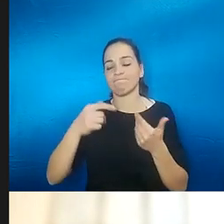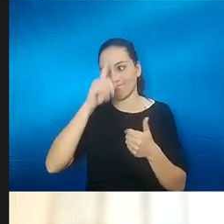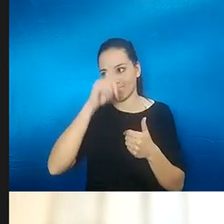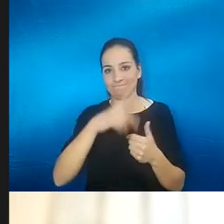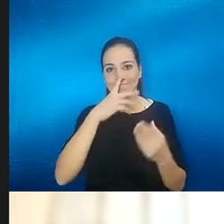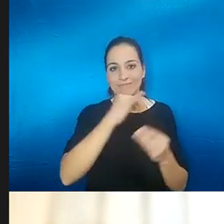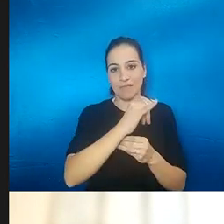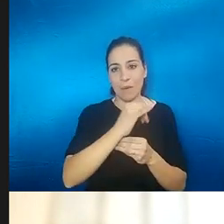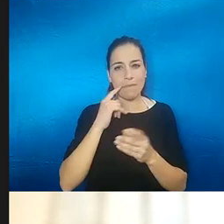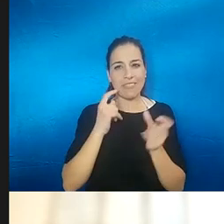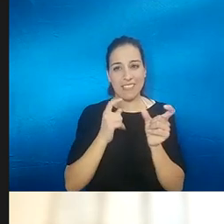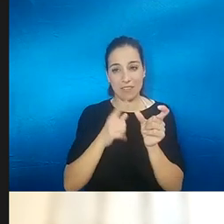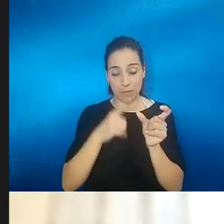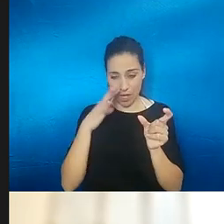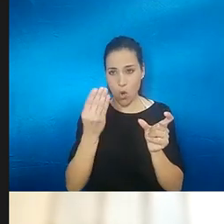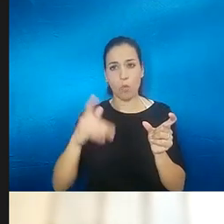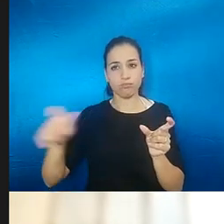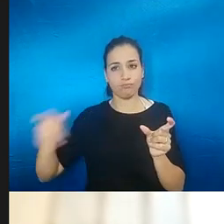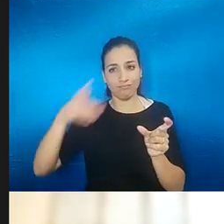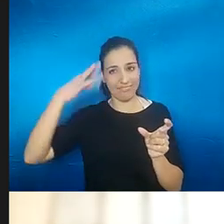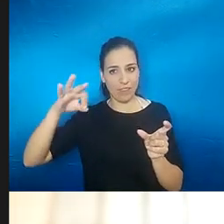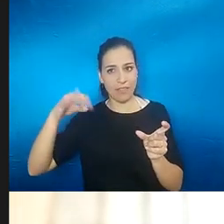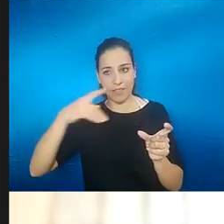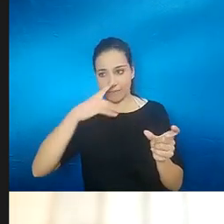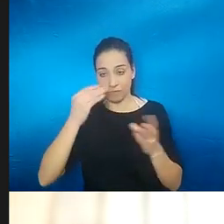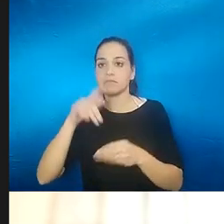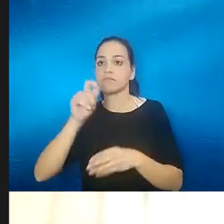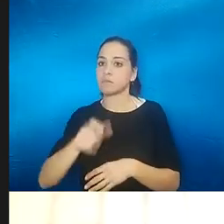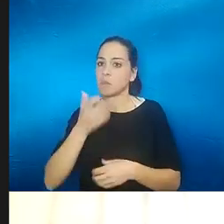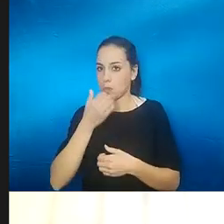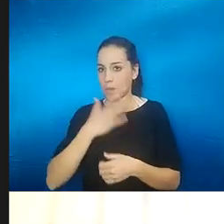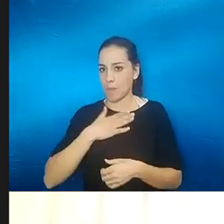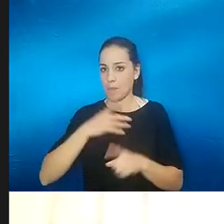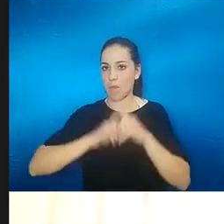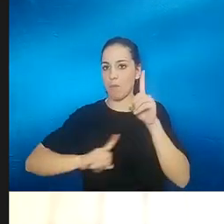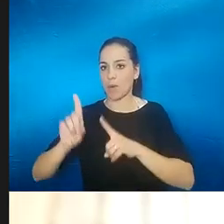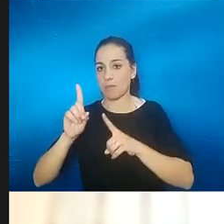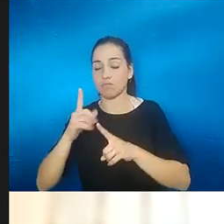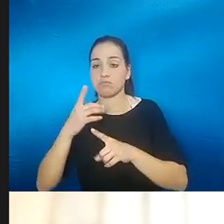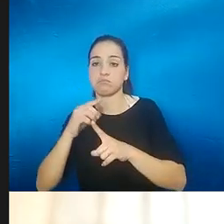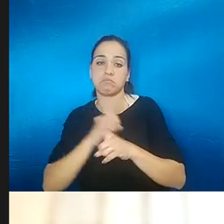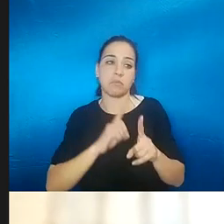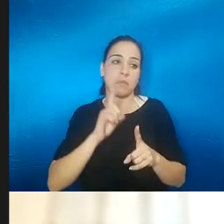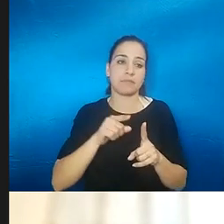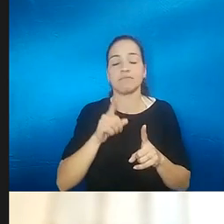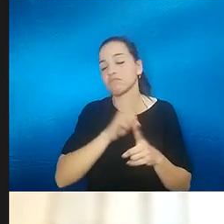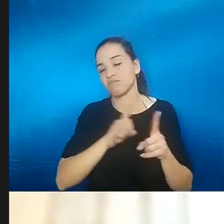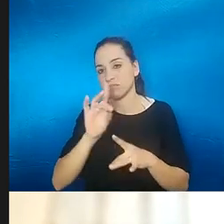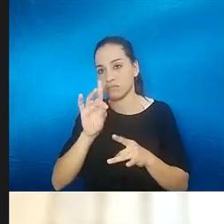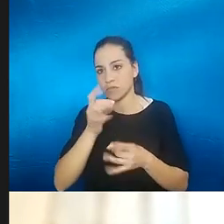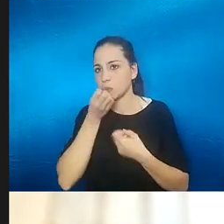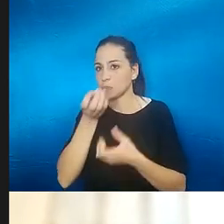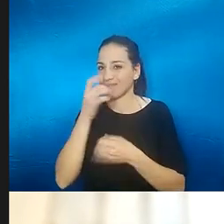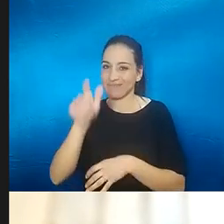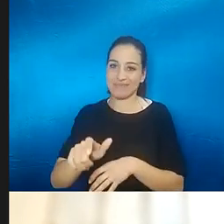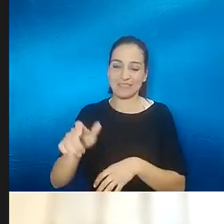que diga o sea que tú le estés contando tu problema bueno llamémosle problema si al final es un problema tú le estés contando tu problema a alguien y no